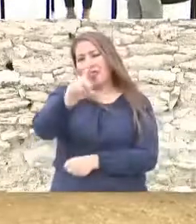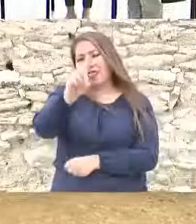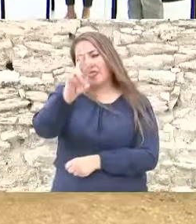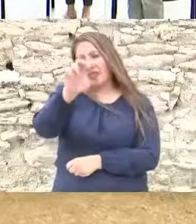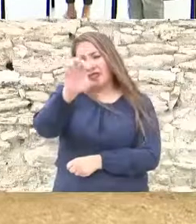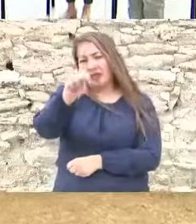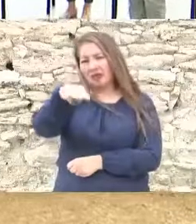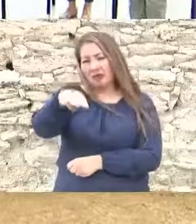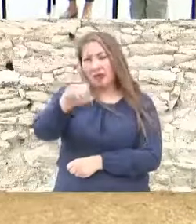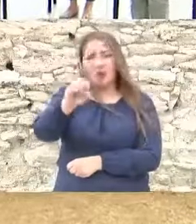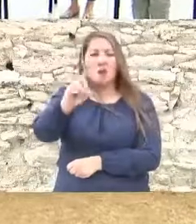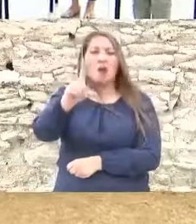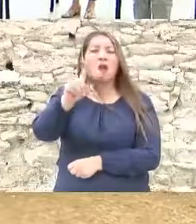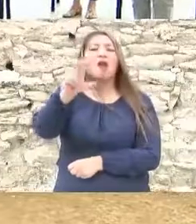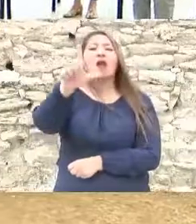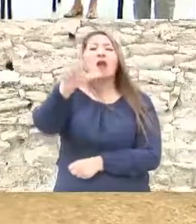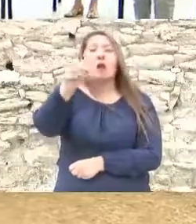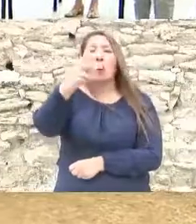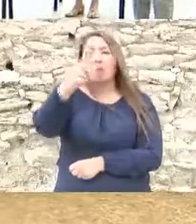López Obrador